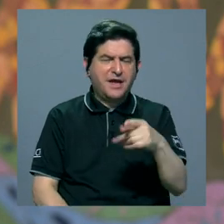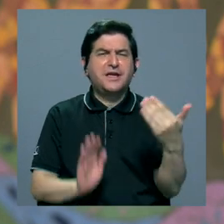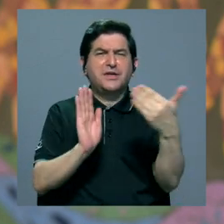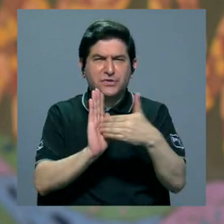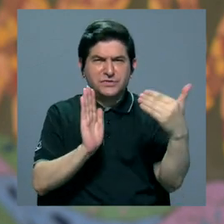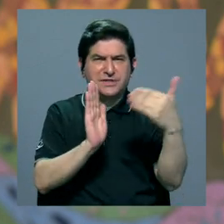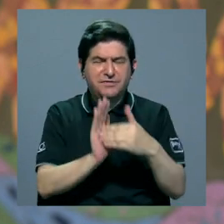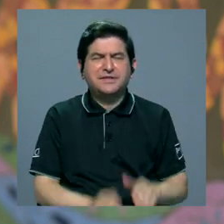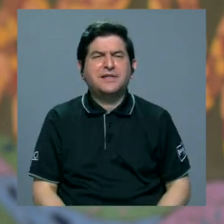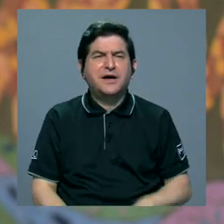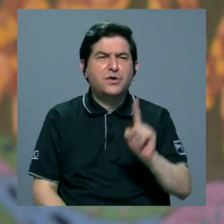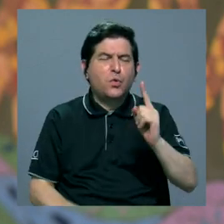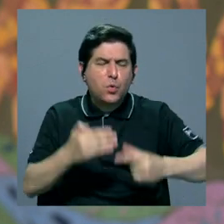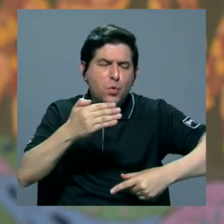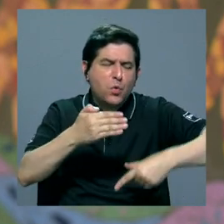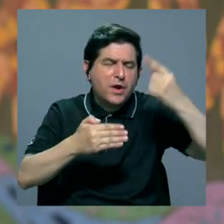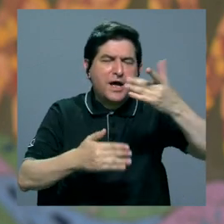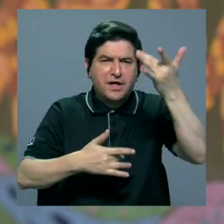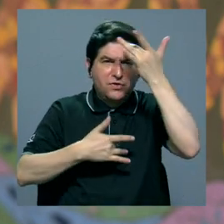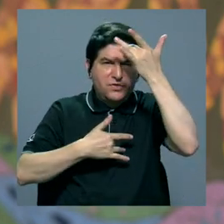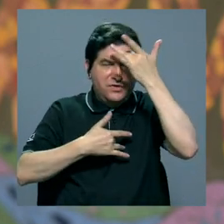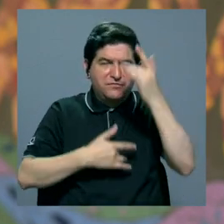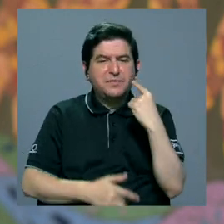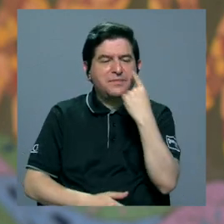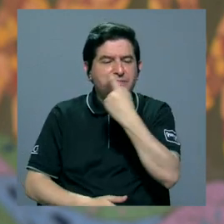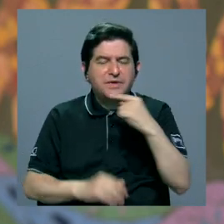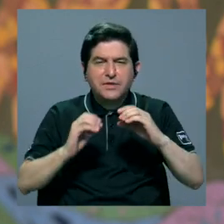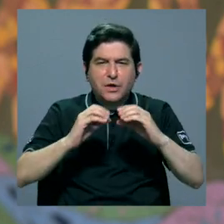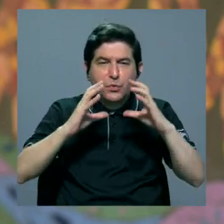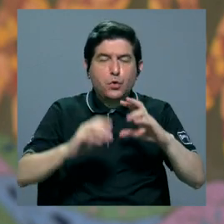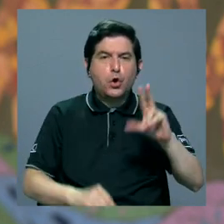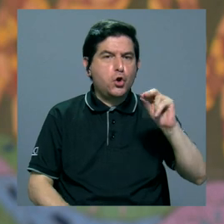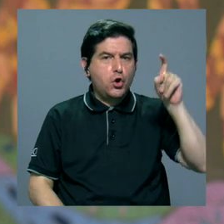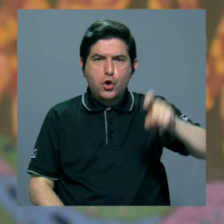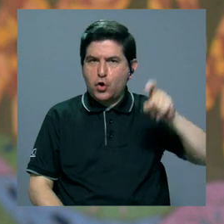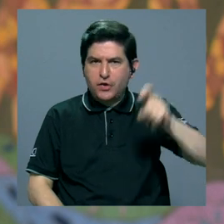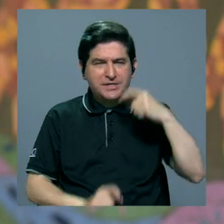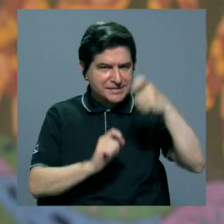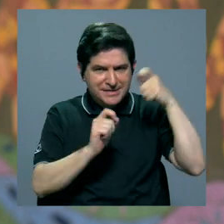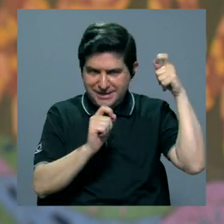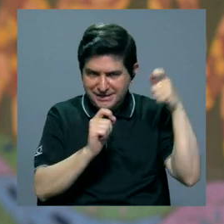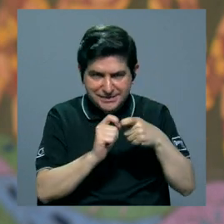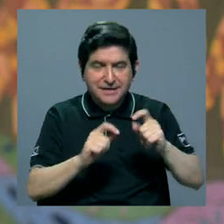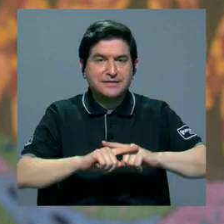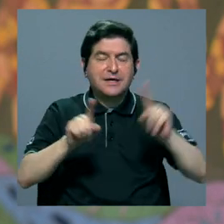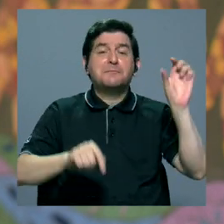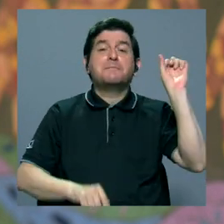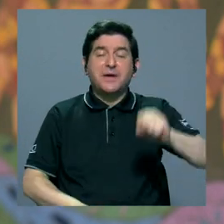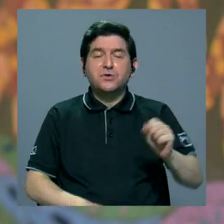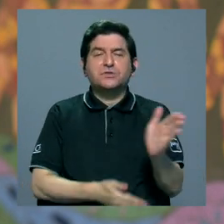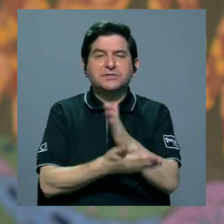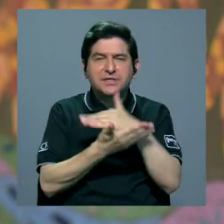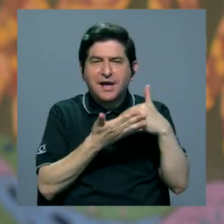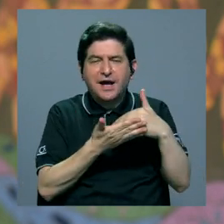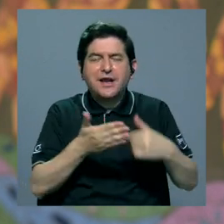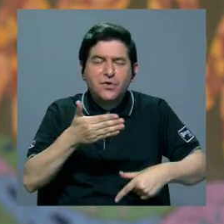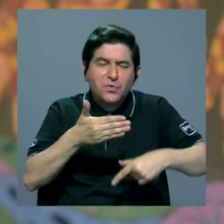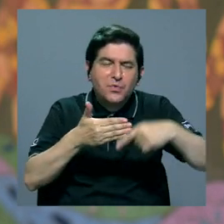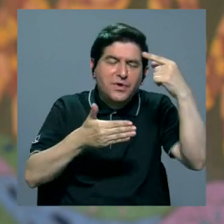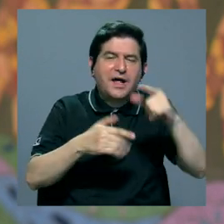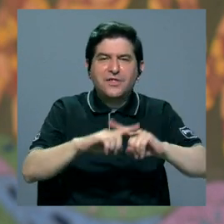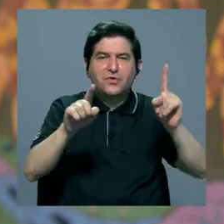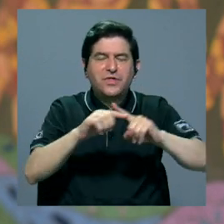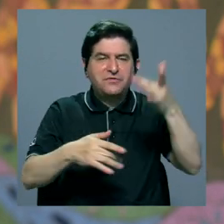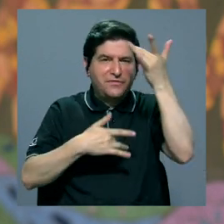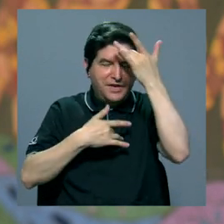afectada por cierto grado de enfermedades periodontales. No necesariamente la periodontitis, pero sí cierto grado de las diferentes